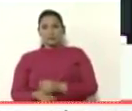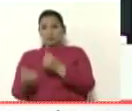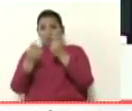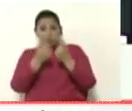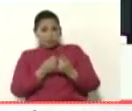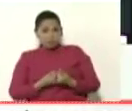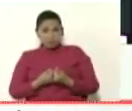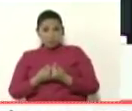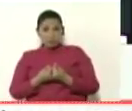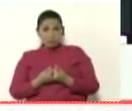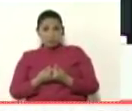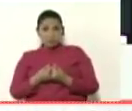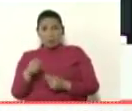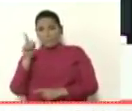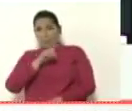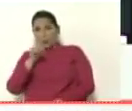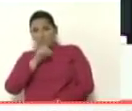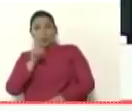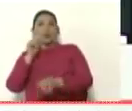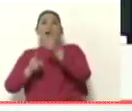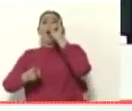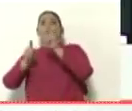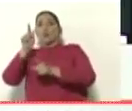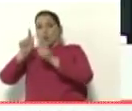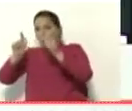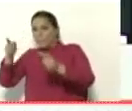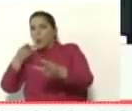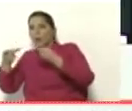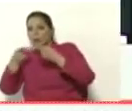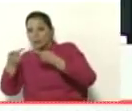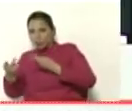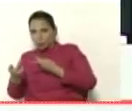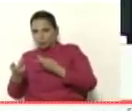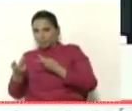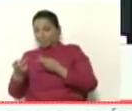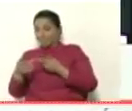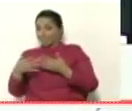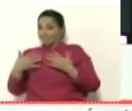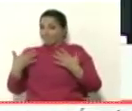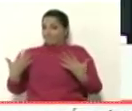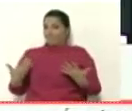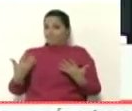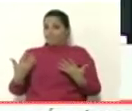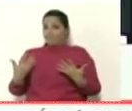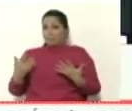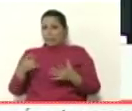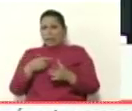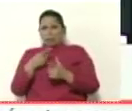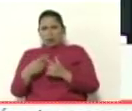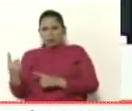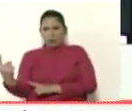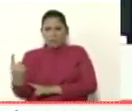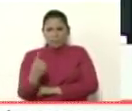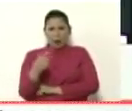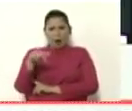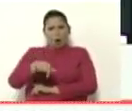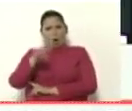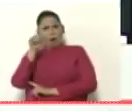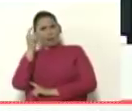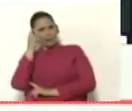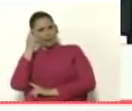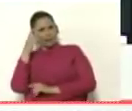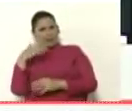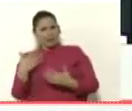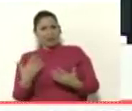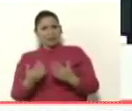prostitutas algunos de ellos aparece el día de hoy en